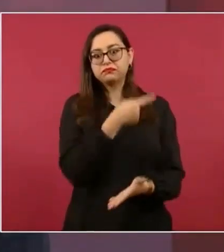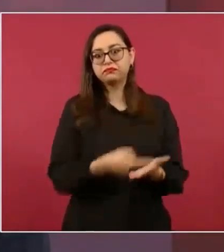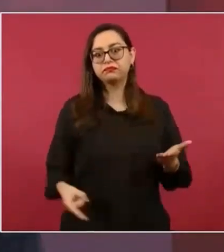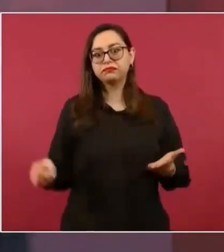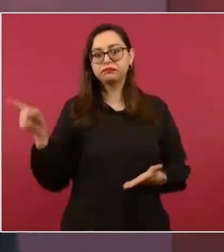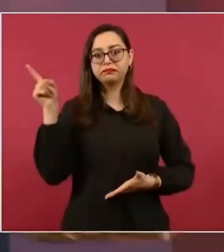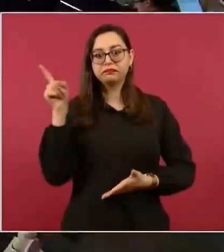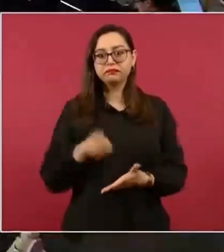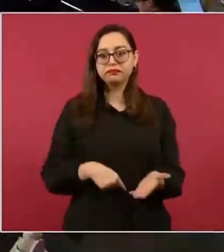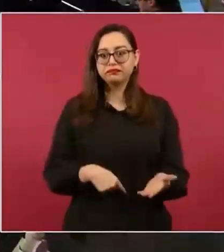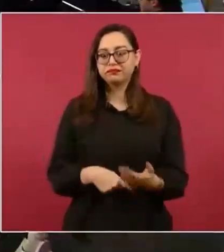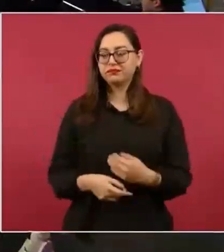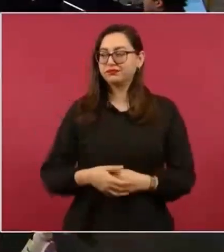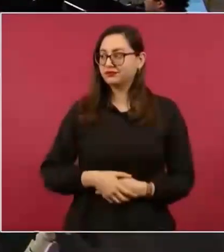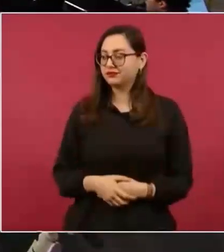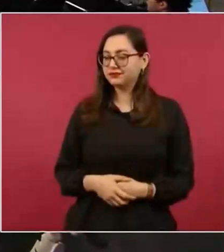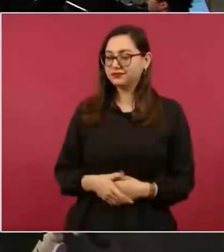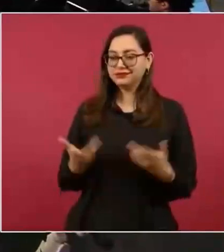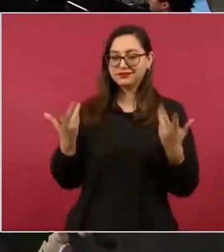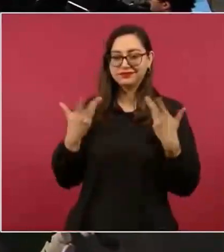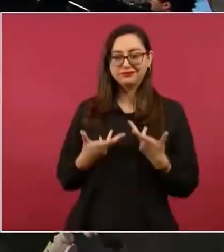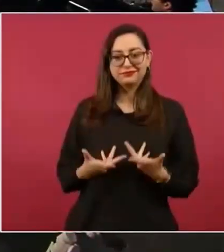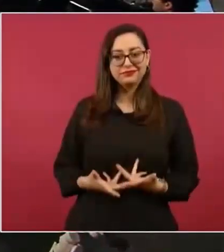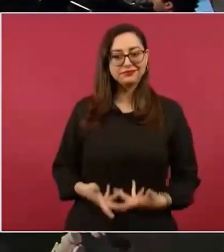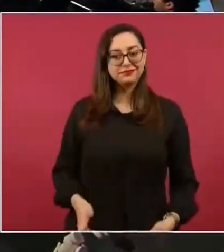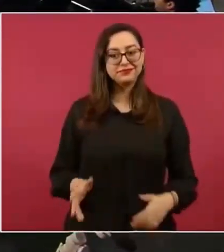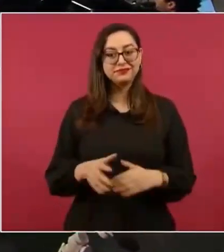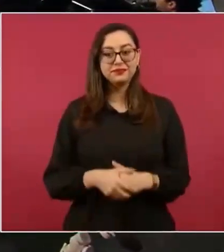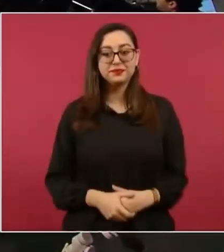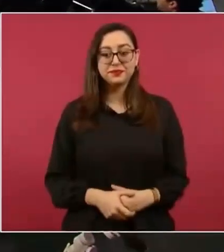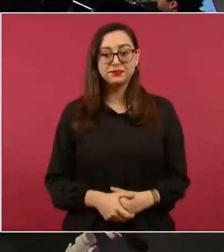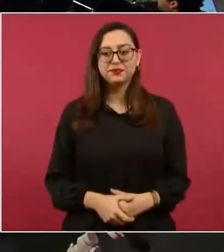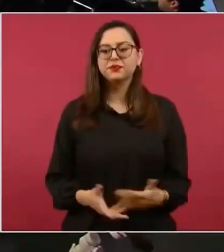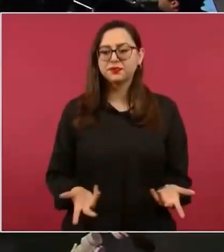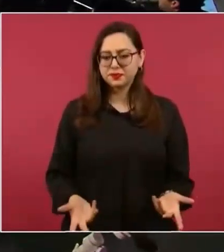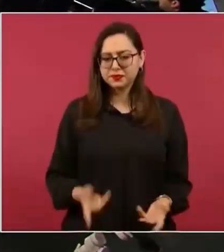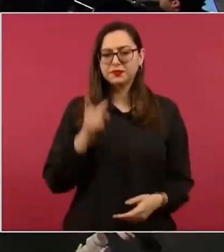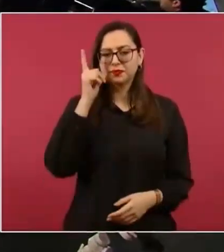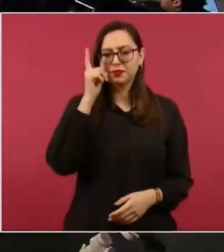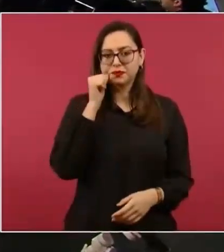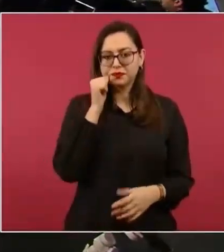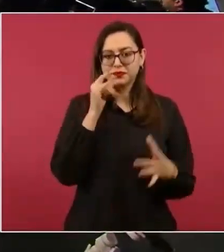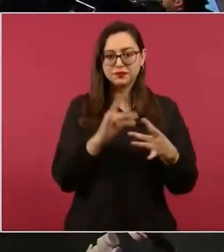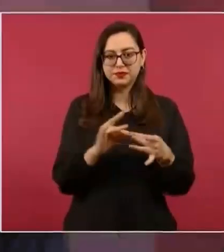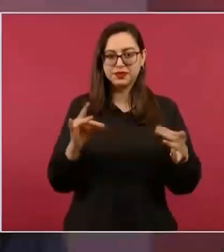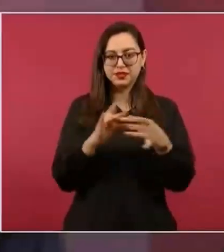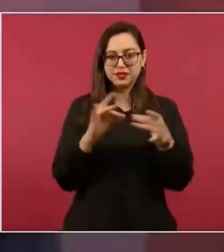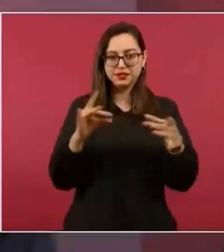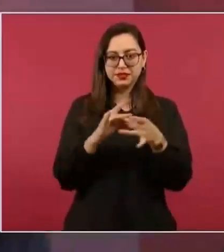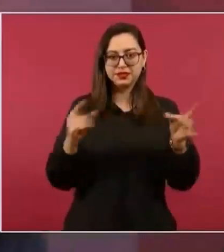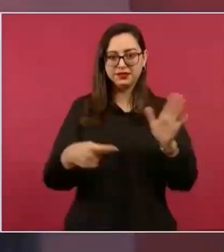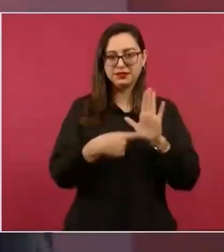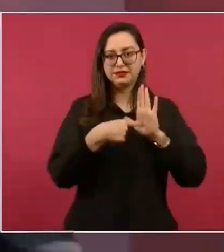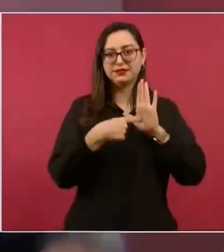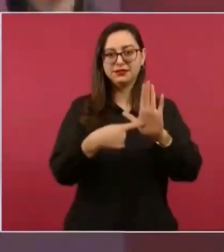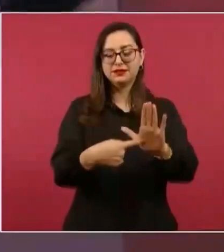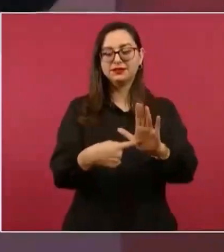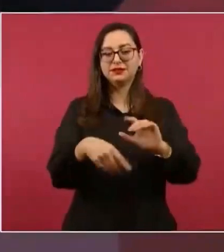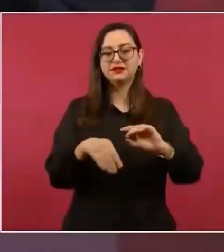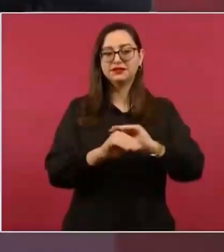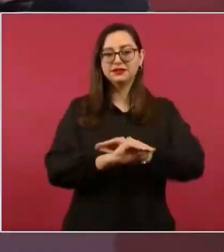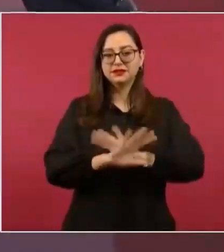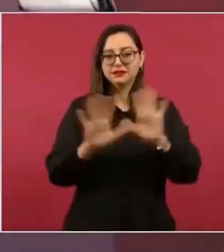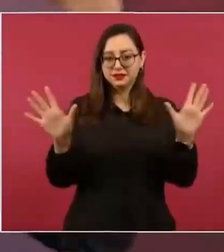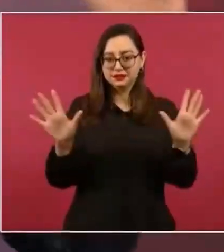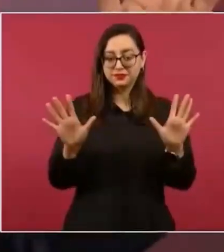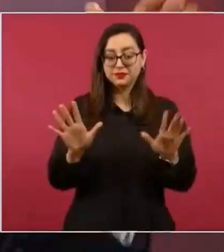Pero ahora, mañana les voy a decir, si es cierto o no, si me mandaron avisar o no. Yo lo que